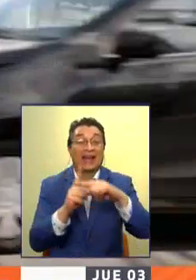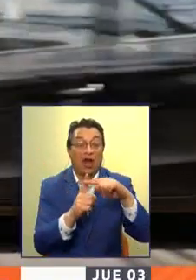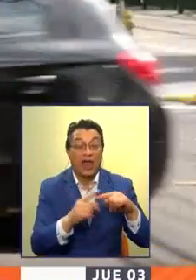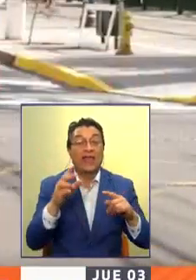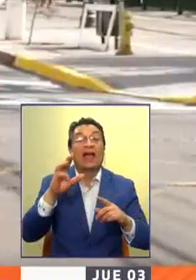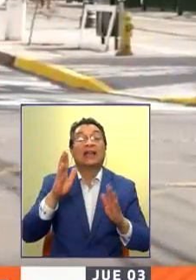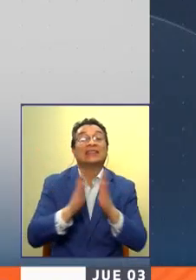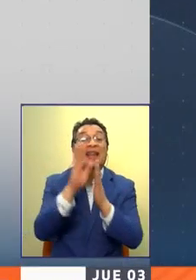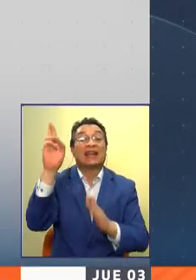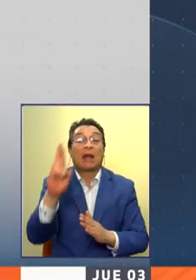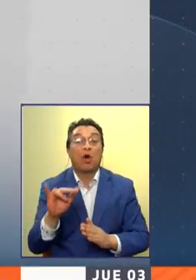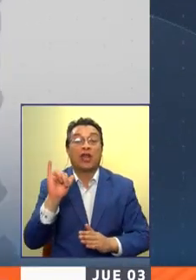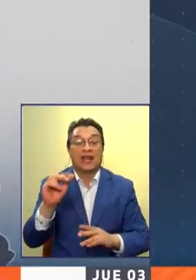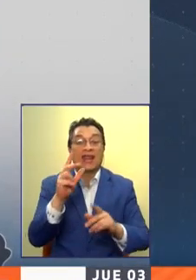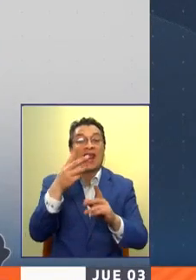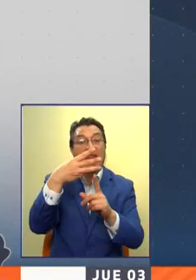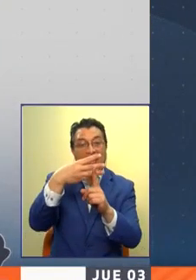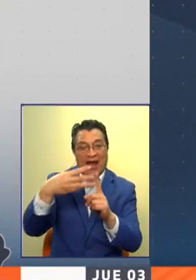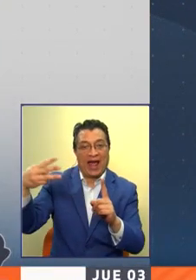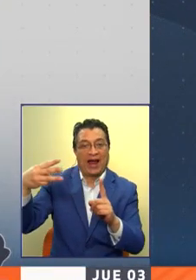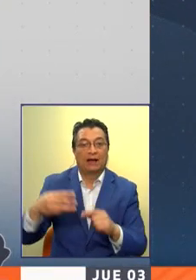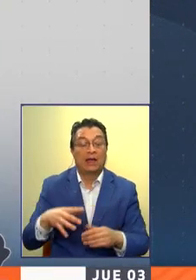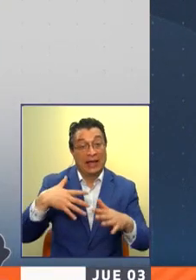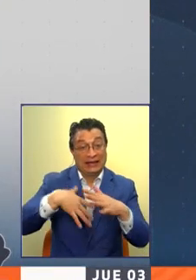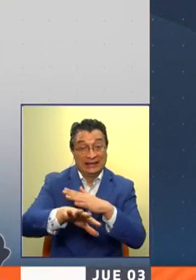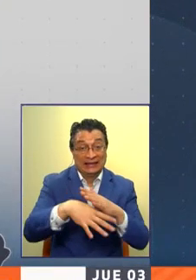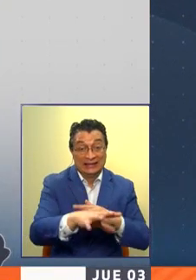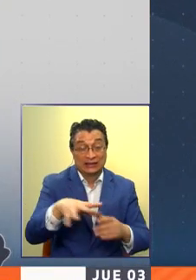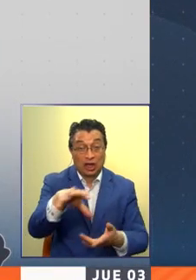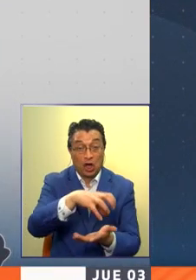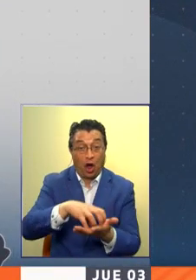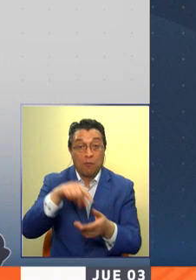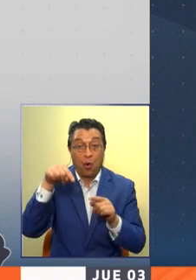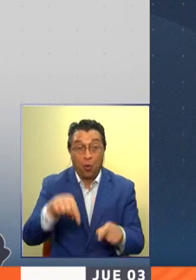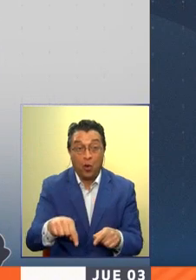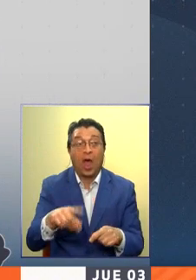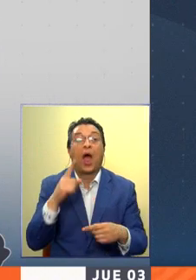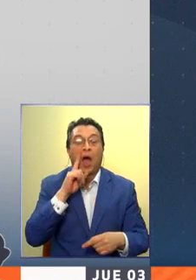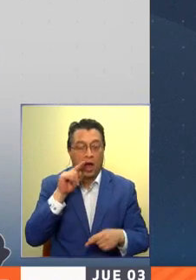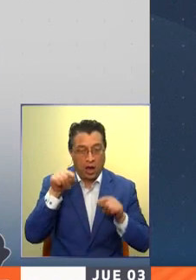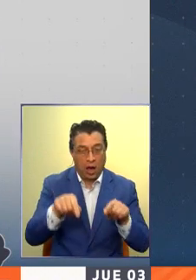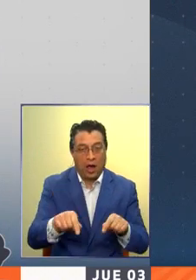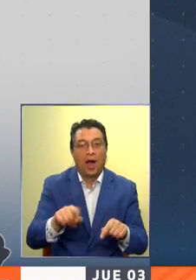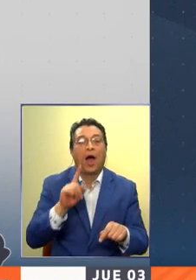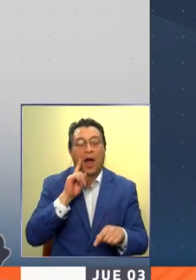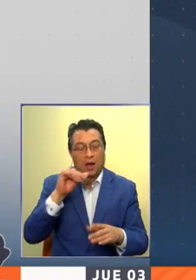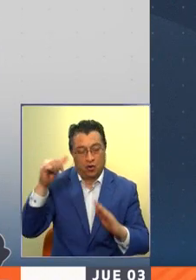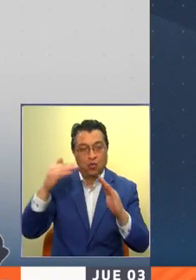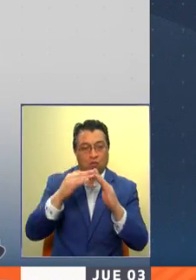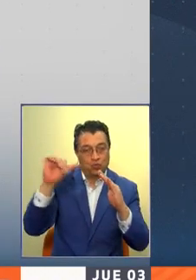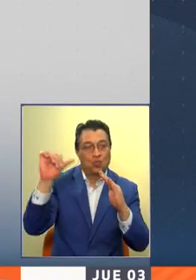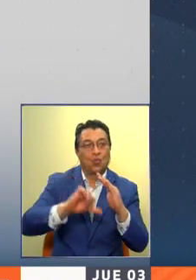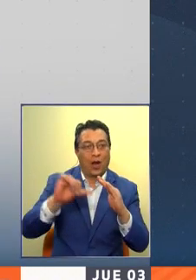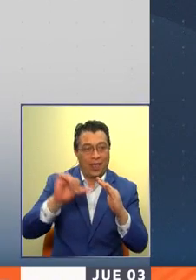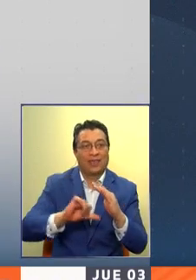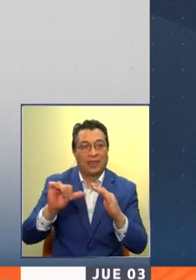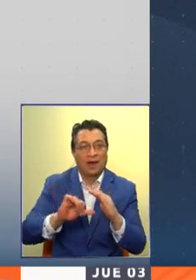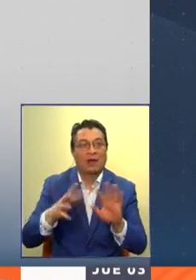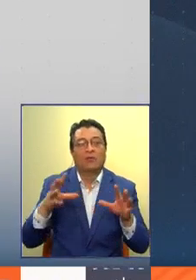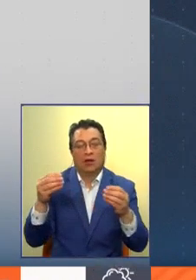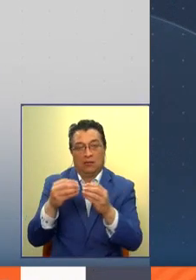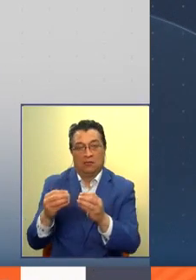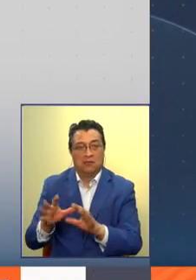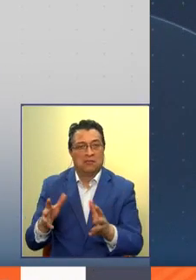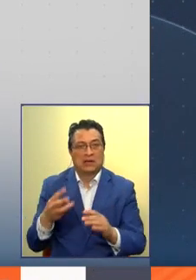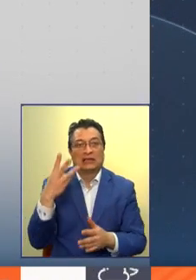Granja. Actualmente son 15 las comunas de la región metropolitana que aún se encuentran en cuarentena y que suman cerca de 3